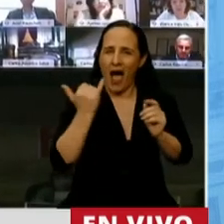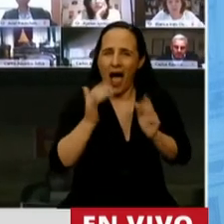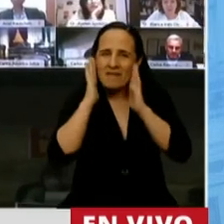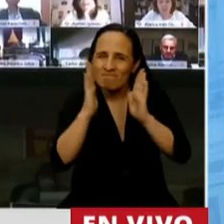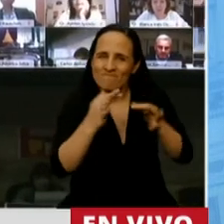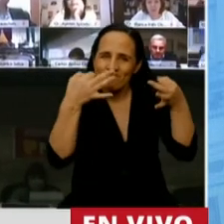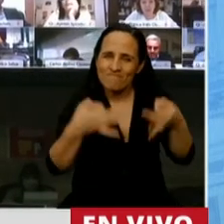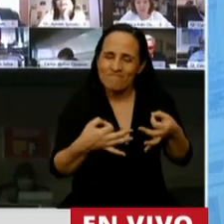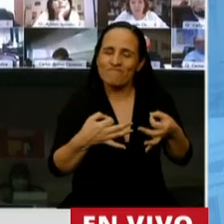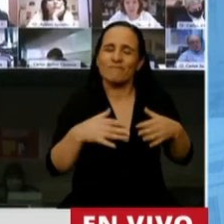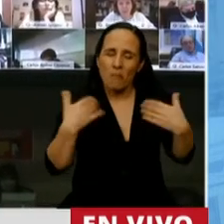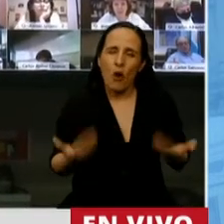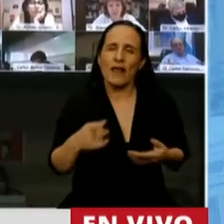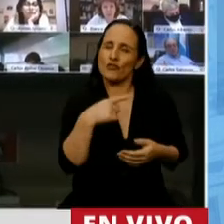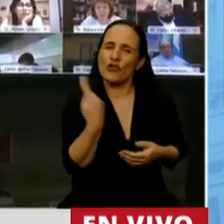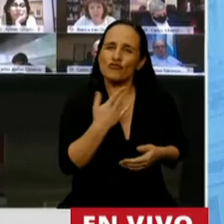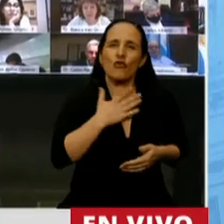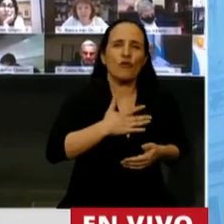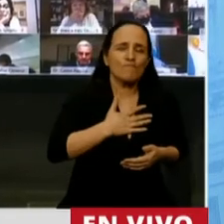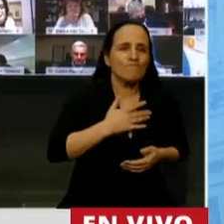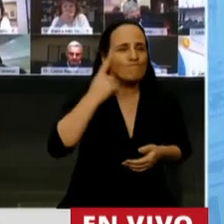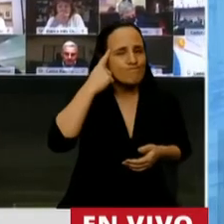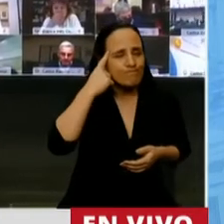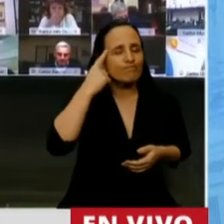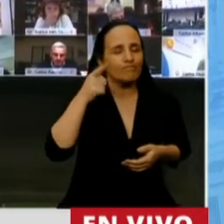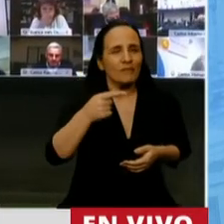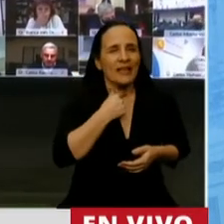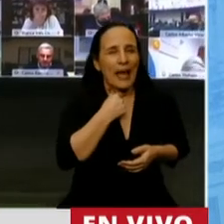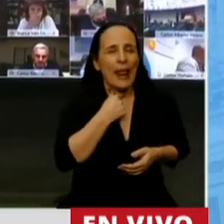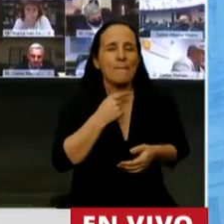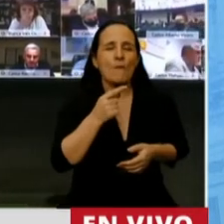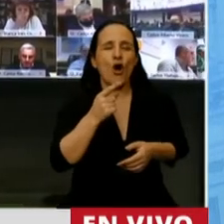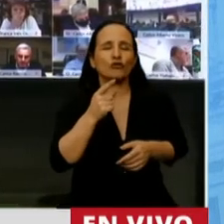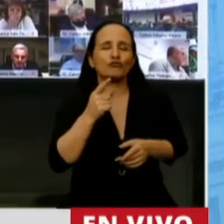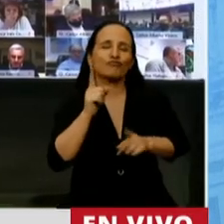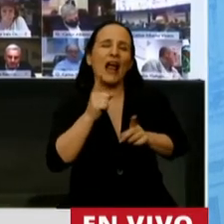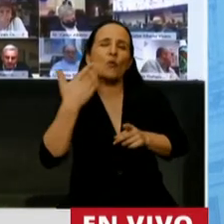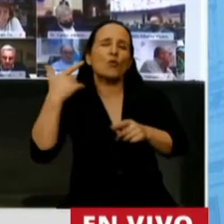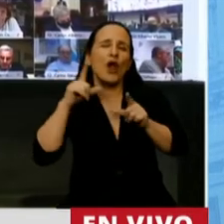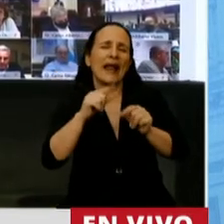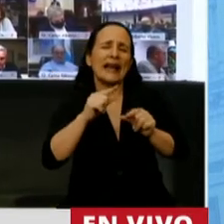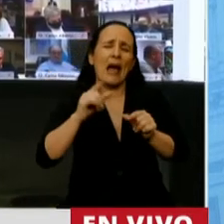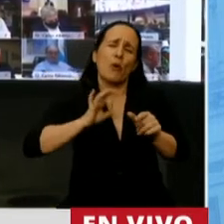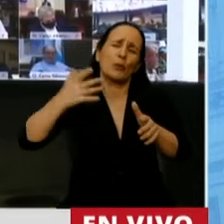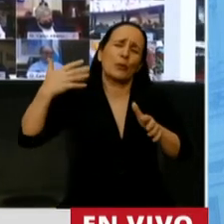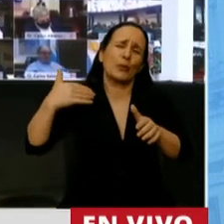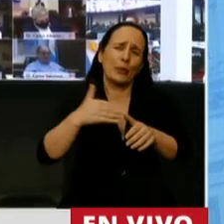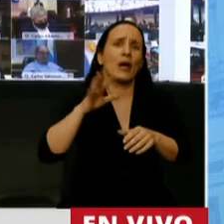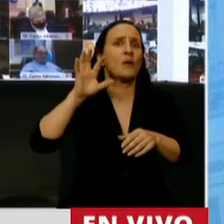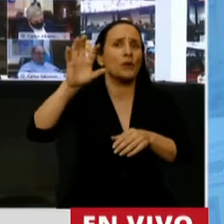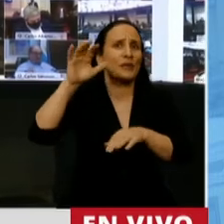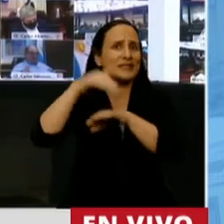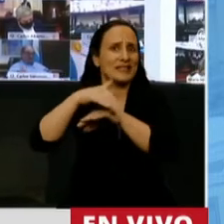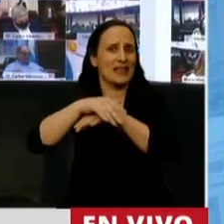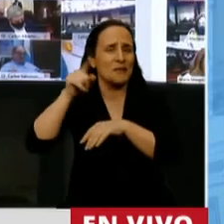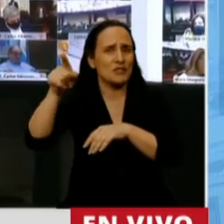nosotros con mucha expectativa queremos que algunos reclamos que lo venimos haciendo históricamente. Misiones tiene